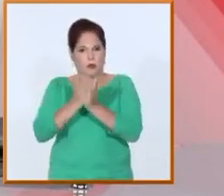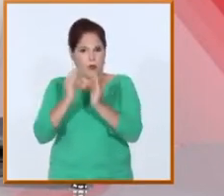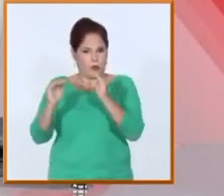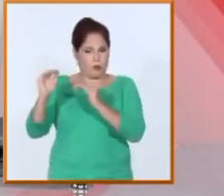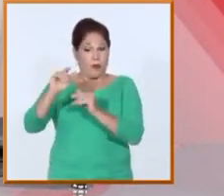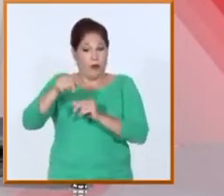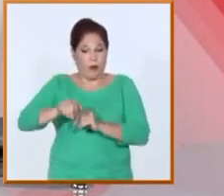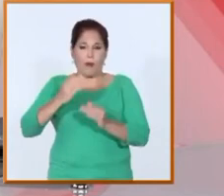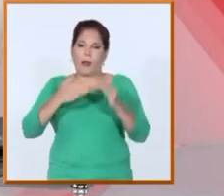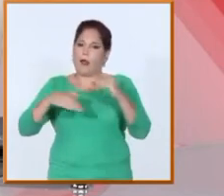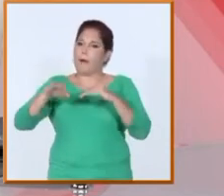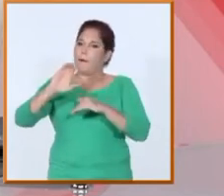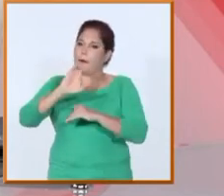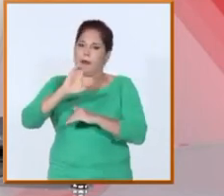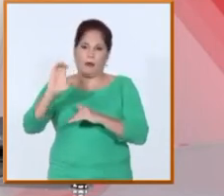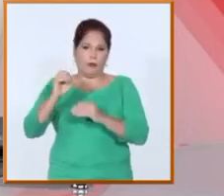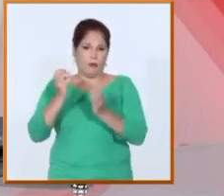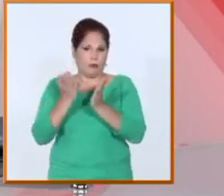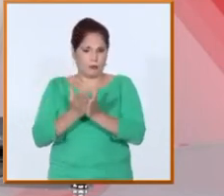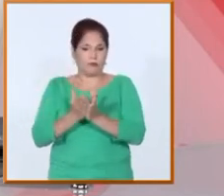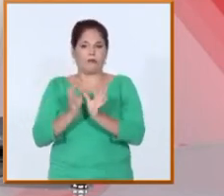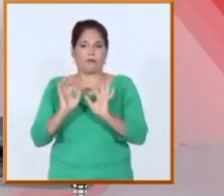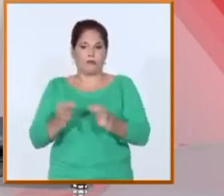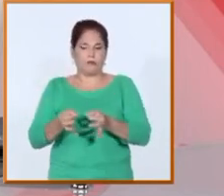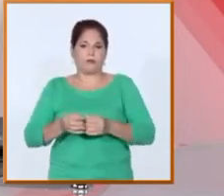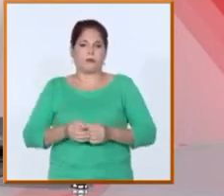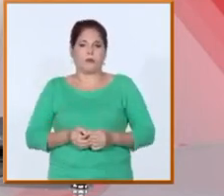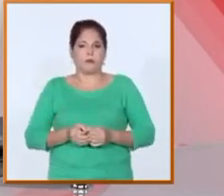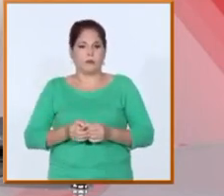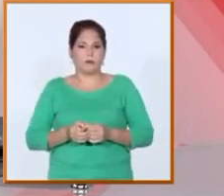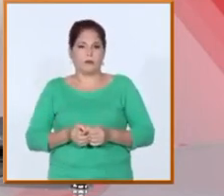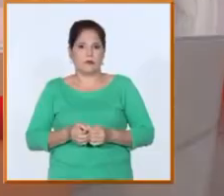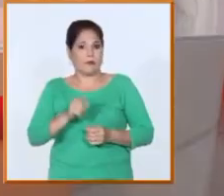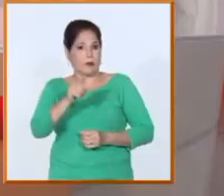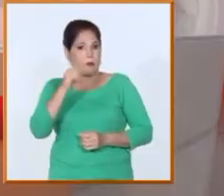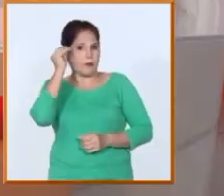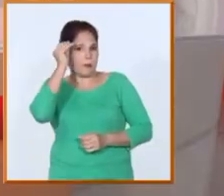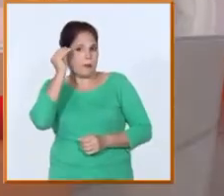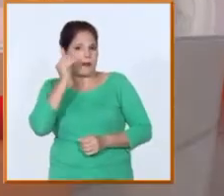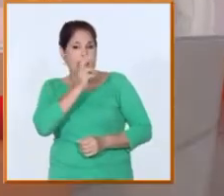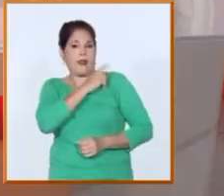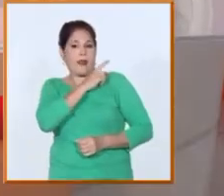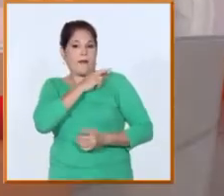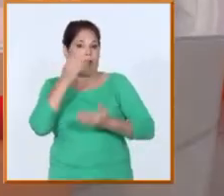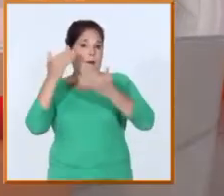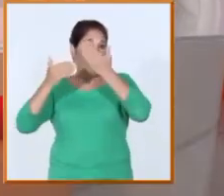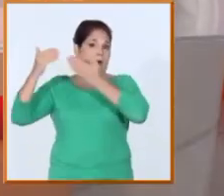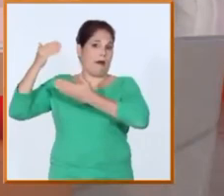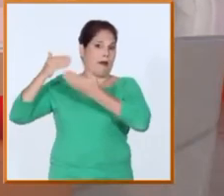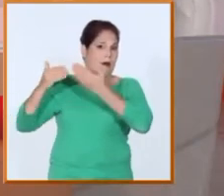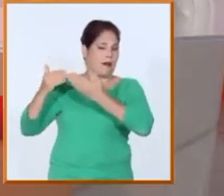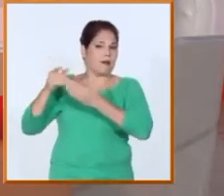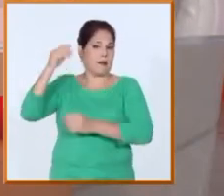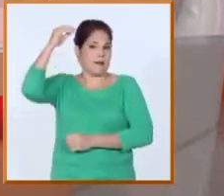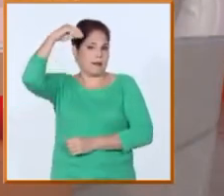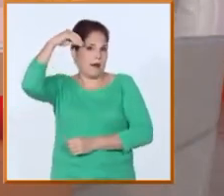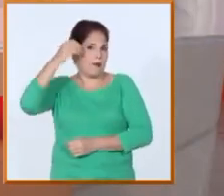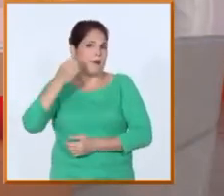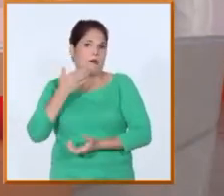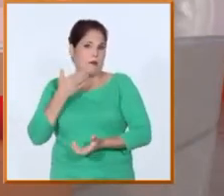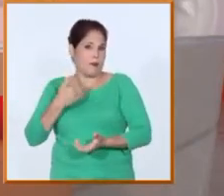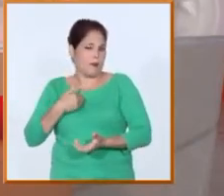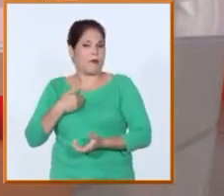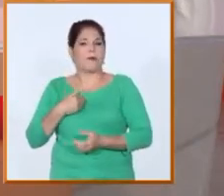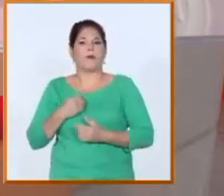ministro de Educación Superior. ¿Qué recoge, Walter, de los mandatos precedentes, de Saborido, Alarcón, del